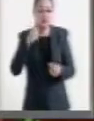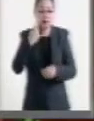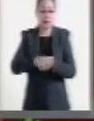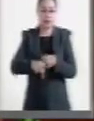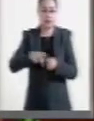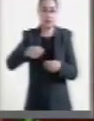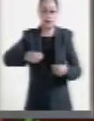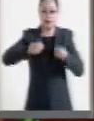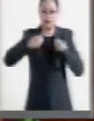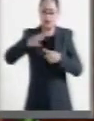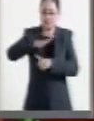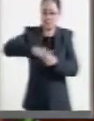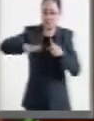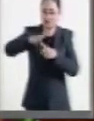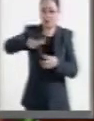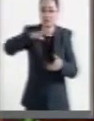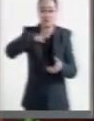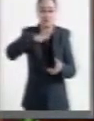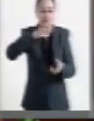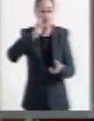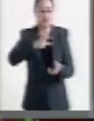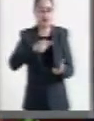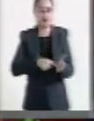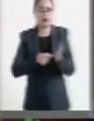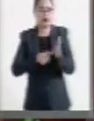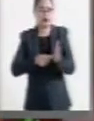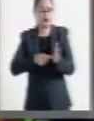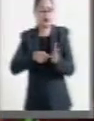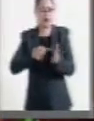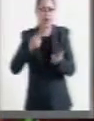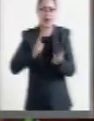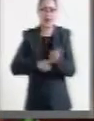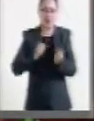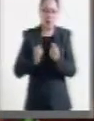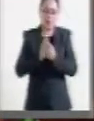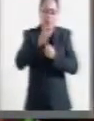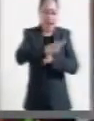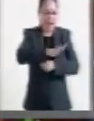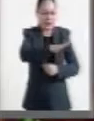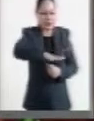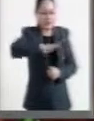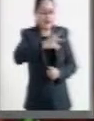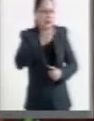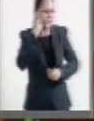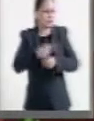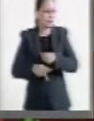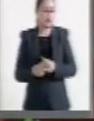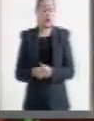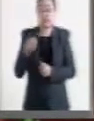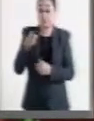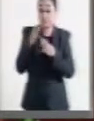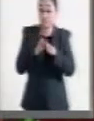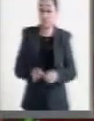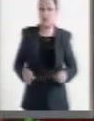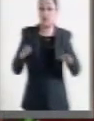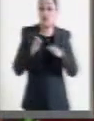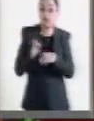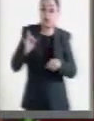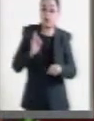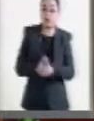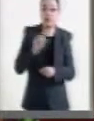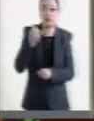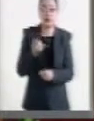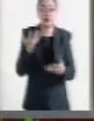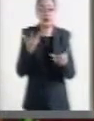rango donde está la vida en los océanos. Que es muy importante proteger y